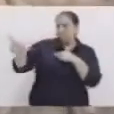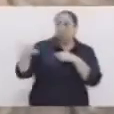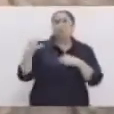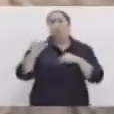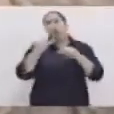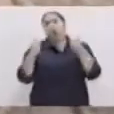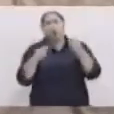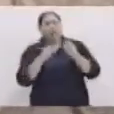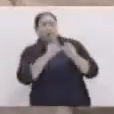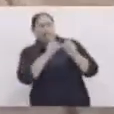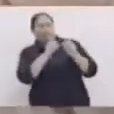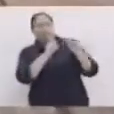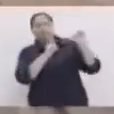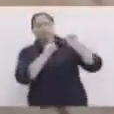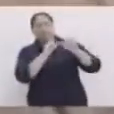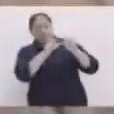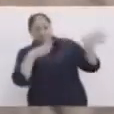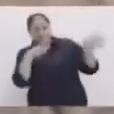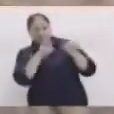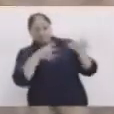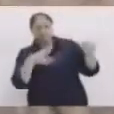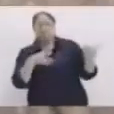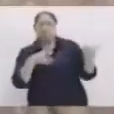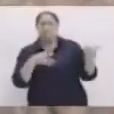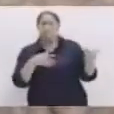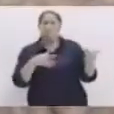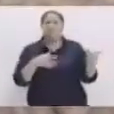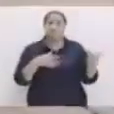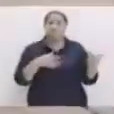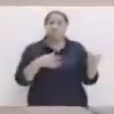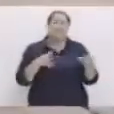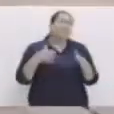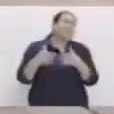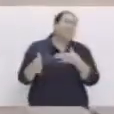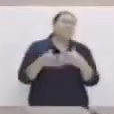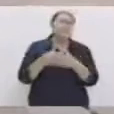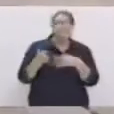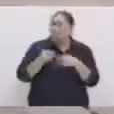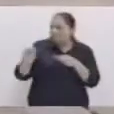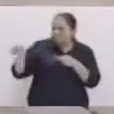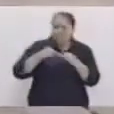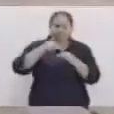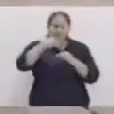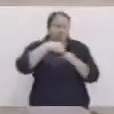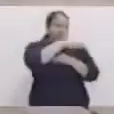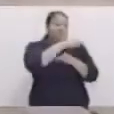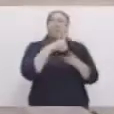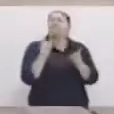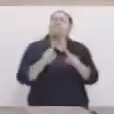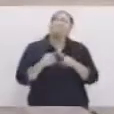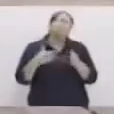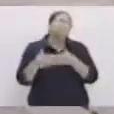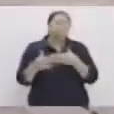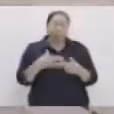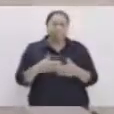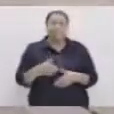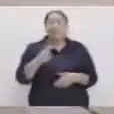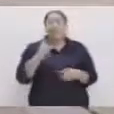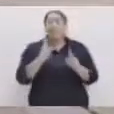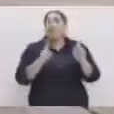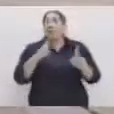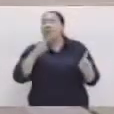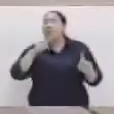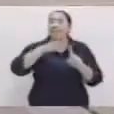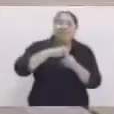Una hacia la izquierda. Dos flechas al frente. terminamos con una al frente. ¿Cuál es el reto? Vamos a ver quién puede